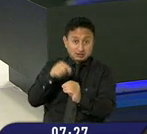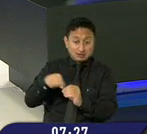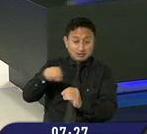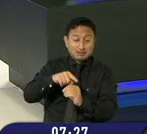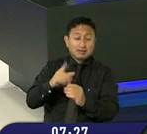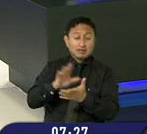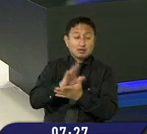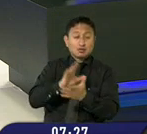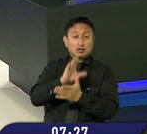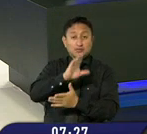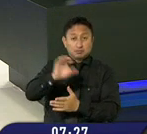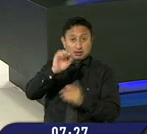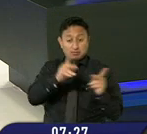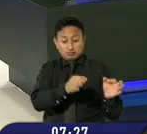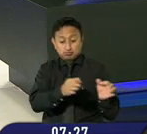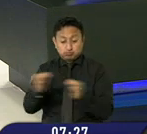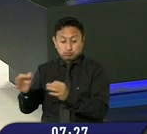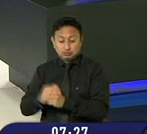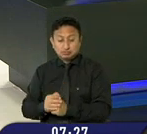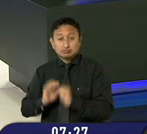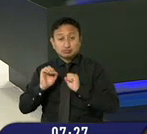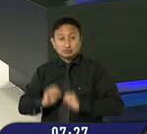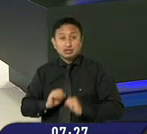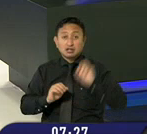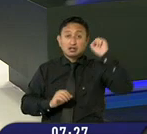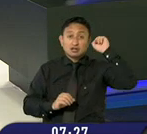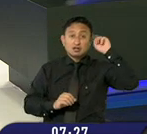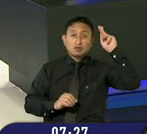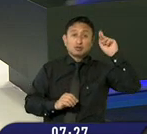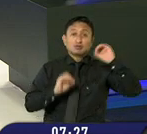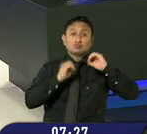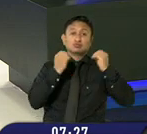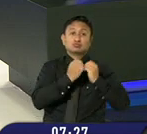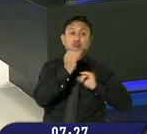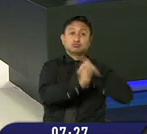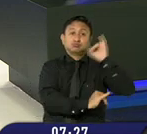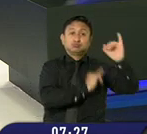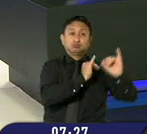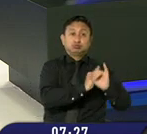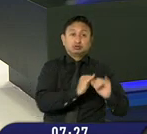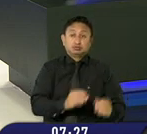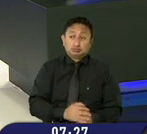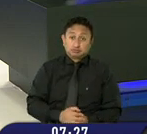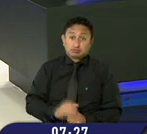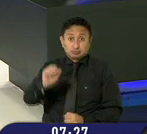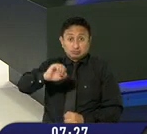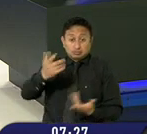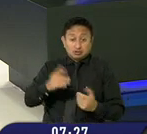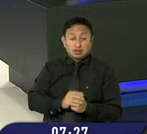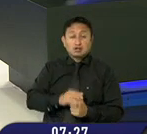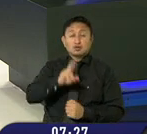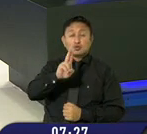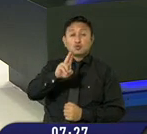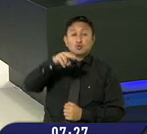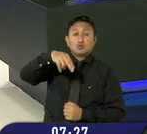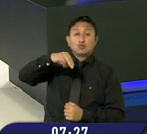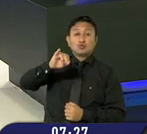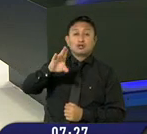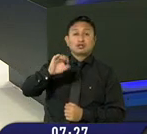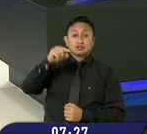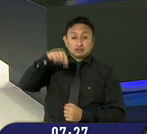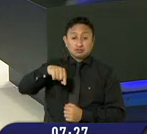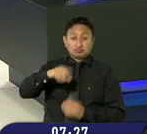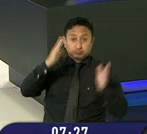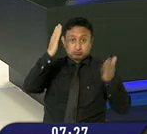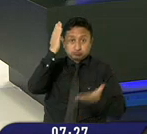unidades educativas del país, hay un pronunciamiento también por parte de organismos internacionales. la UNICEF se pronunció y lamentó que se detenga la